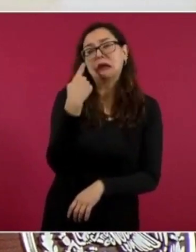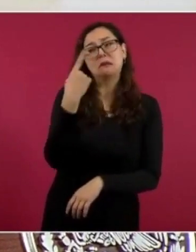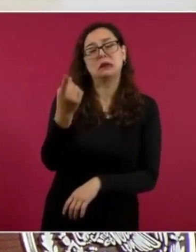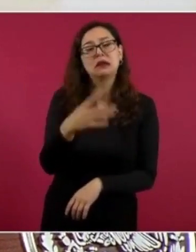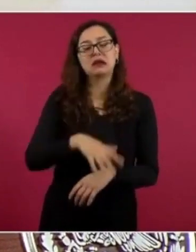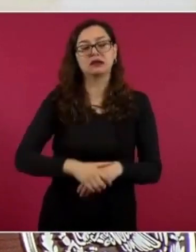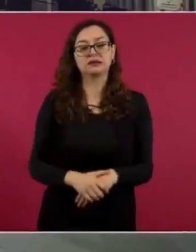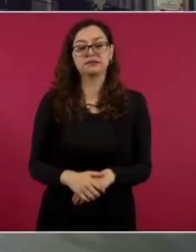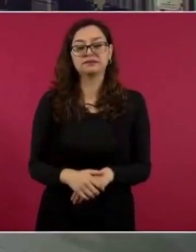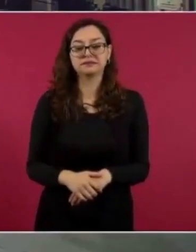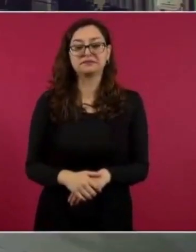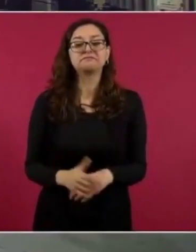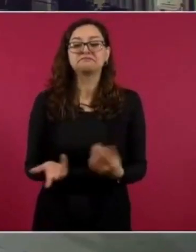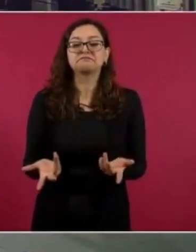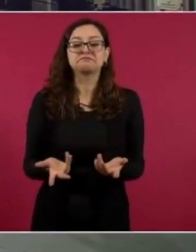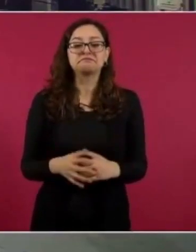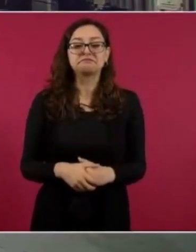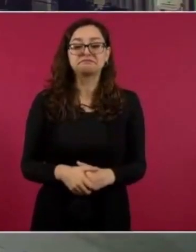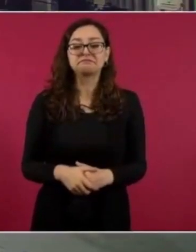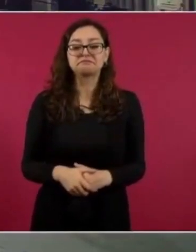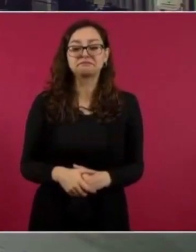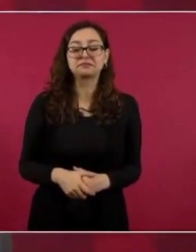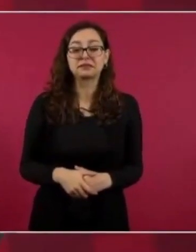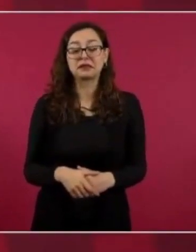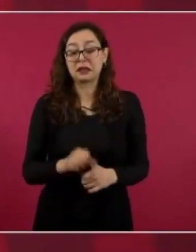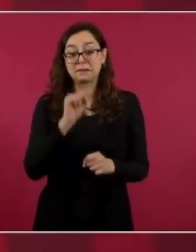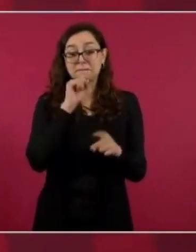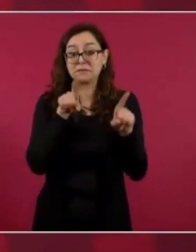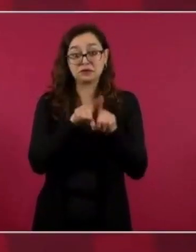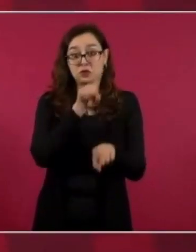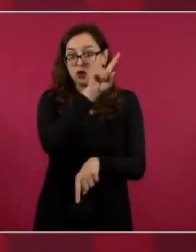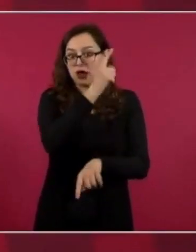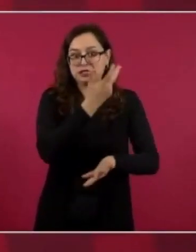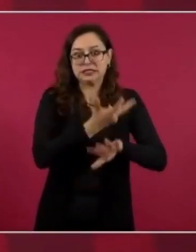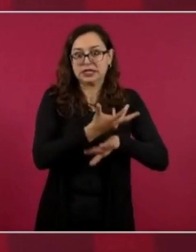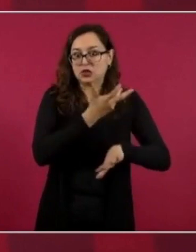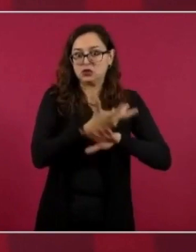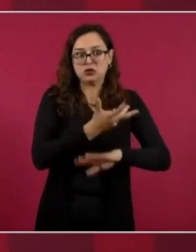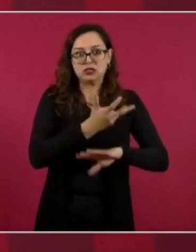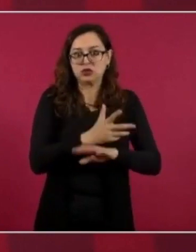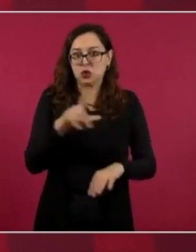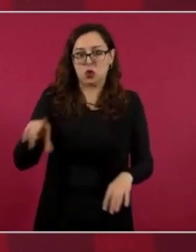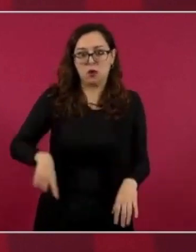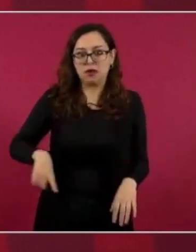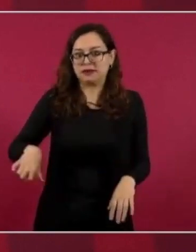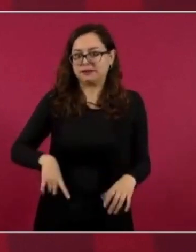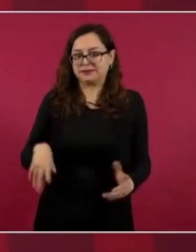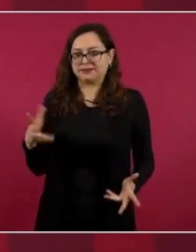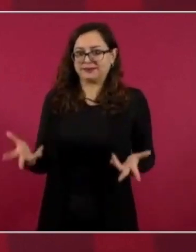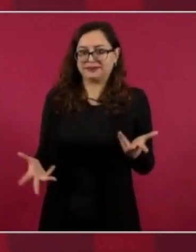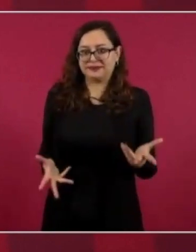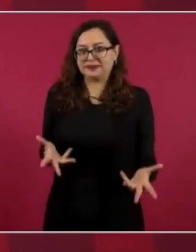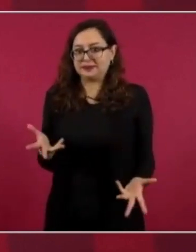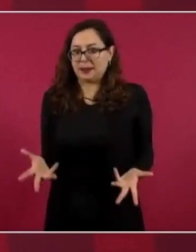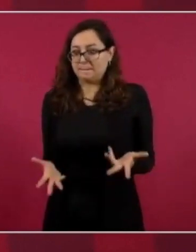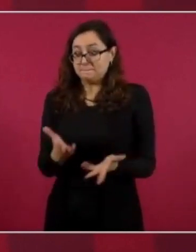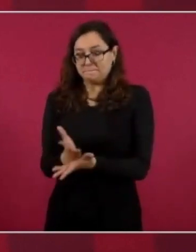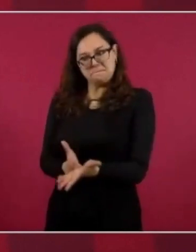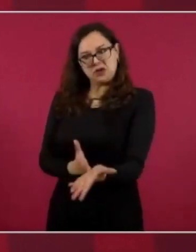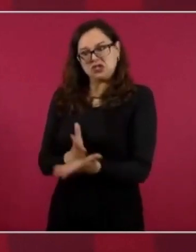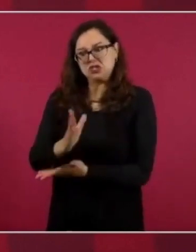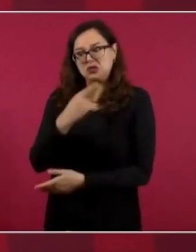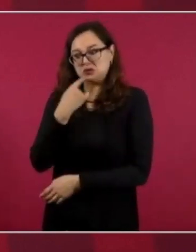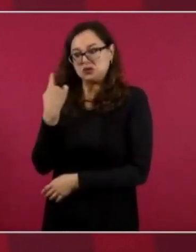Y nunca falta tampoco en el gobierno de Estados Unidos alguien que quiera declarar, porque es parte de su